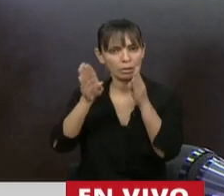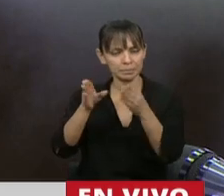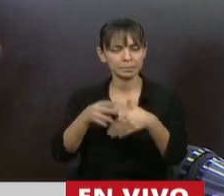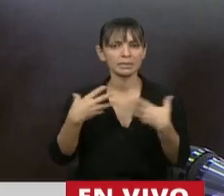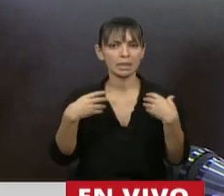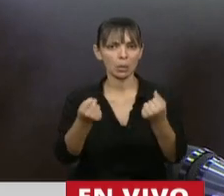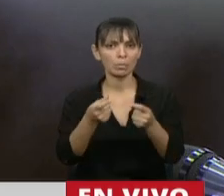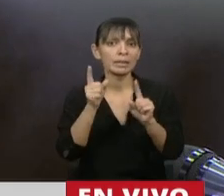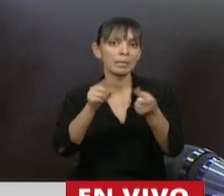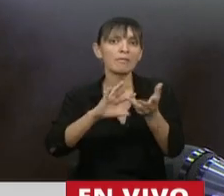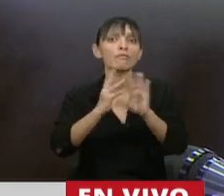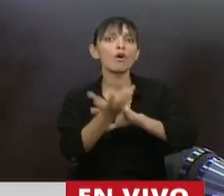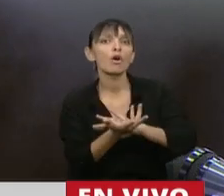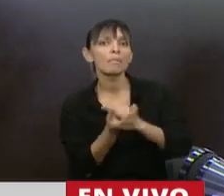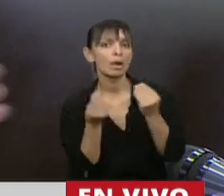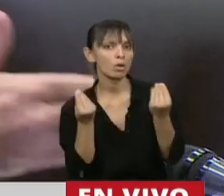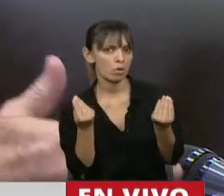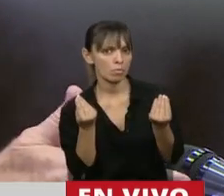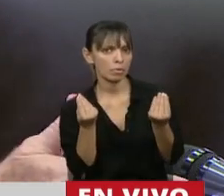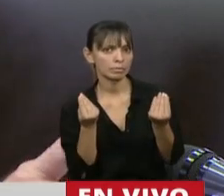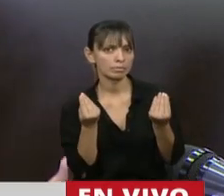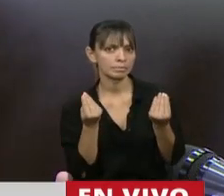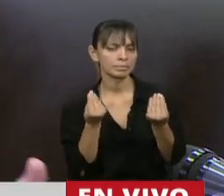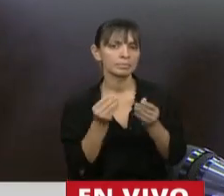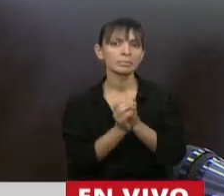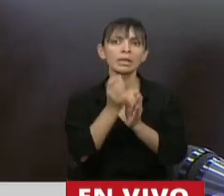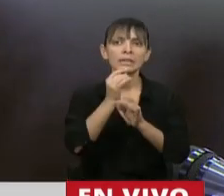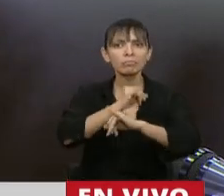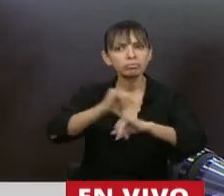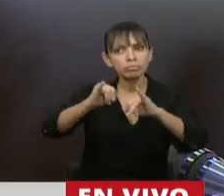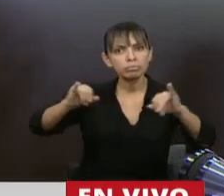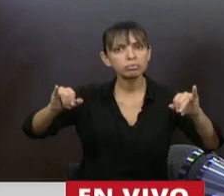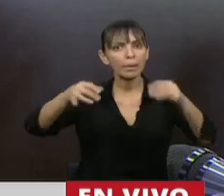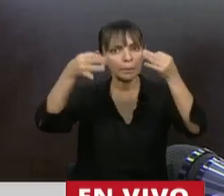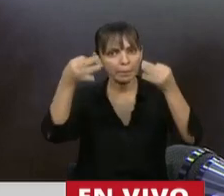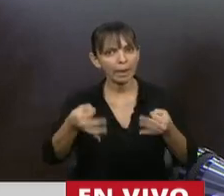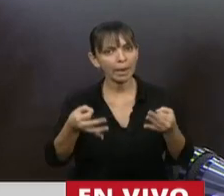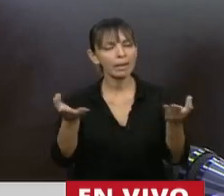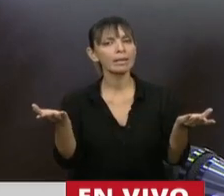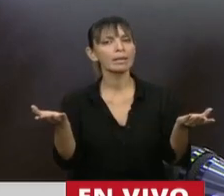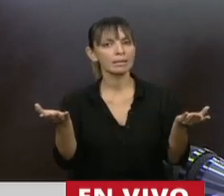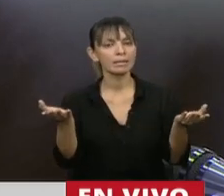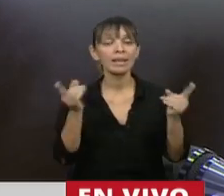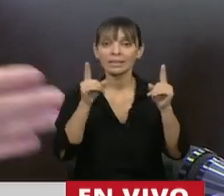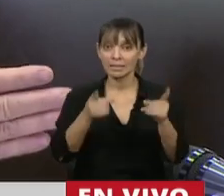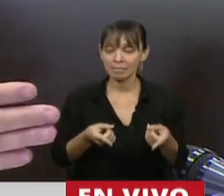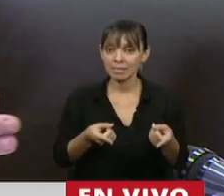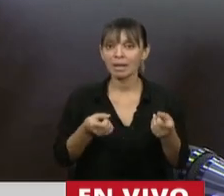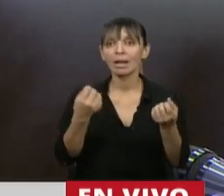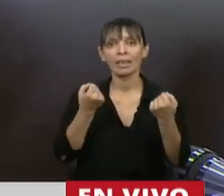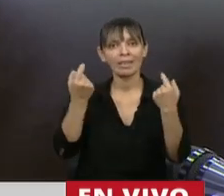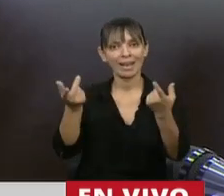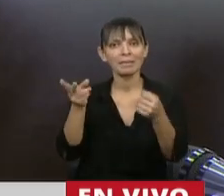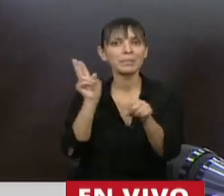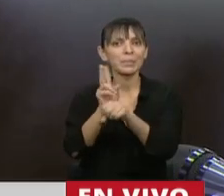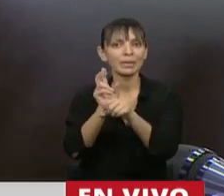bueno, ¿en qué manera se presta ese servicio? Correctamente informado, que tenga, por sobre todas las cosas, la protección del